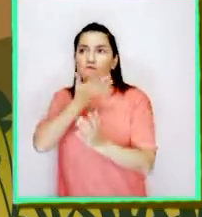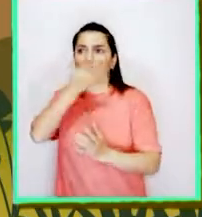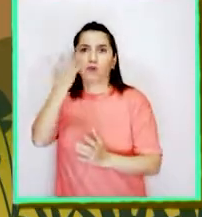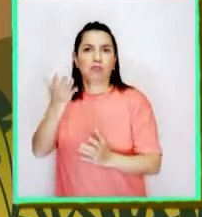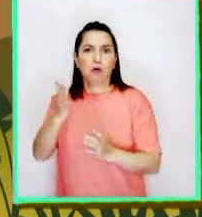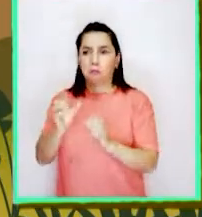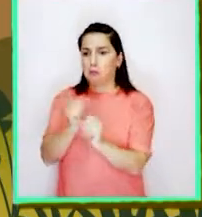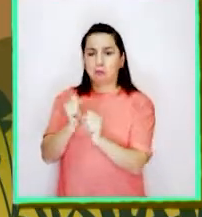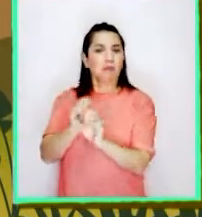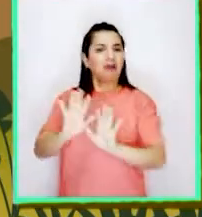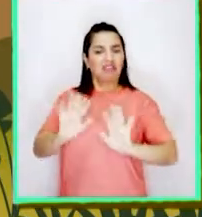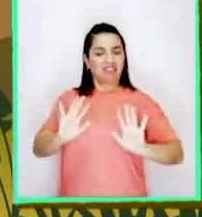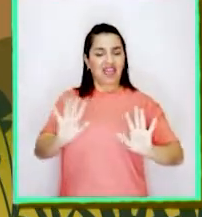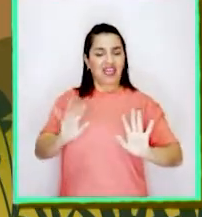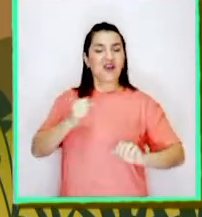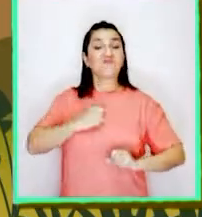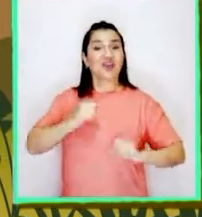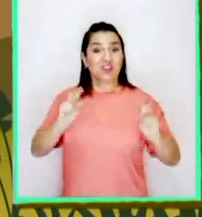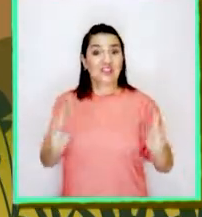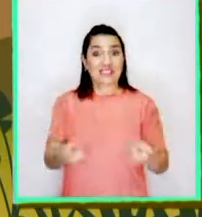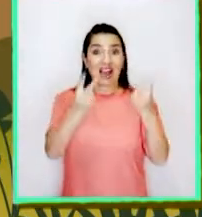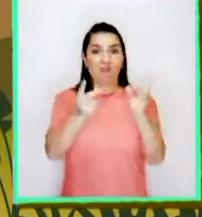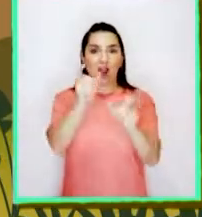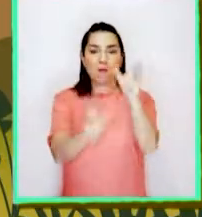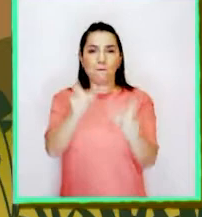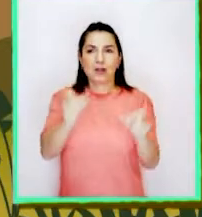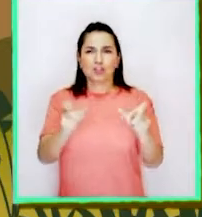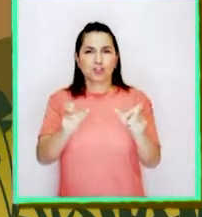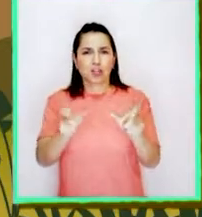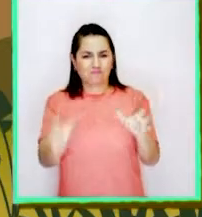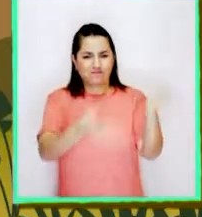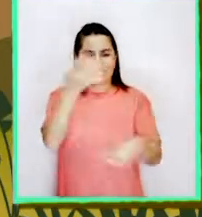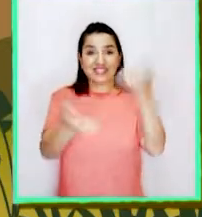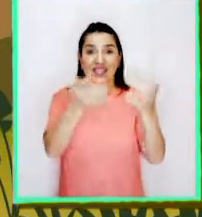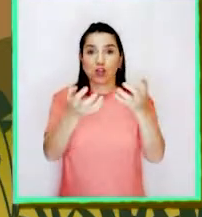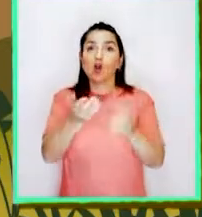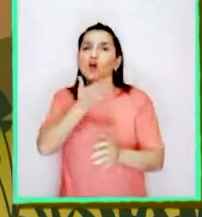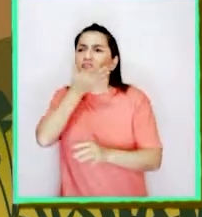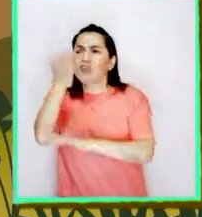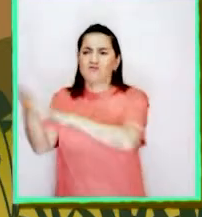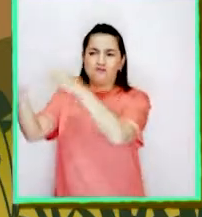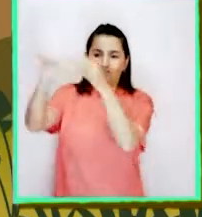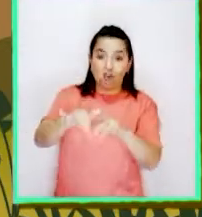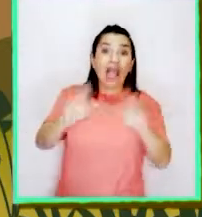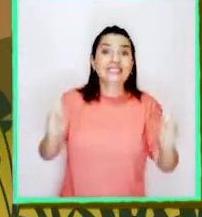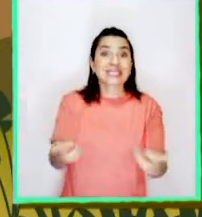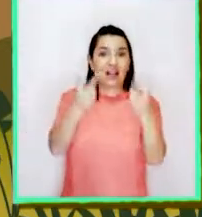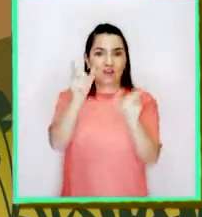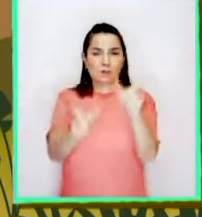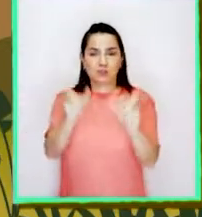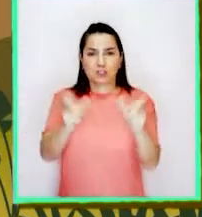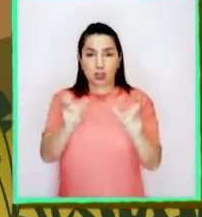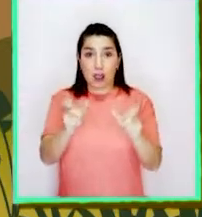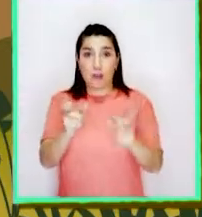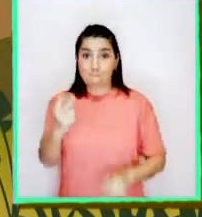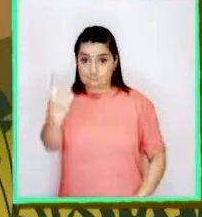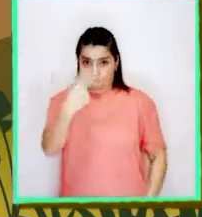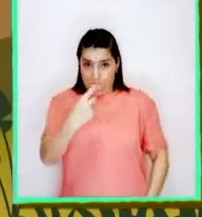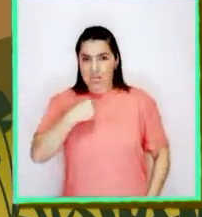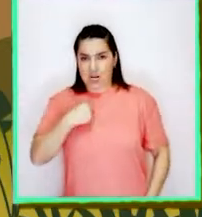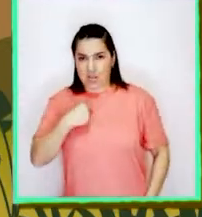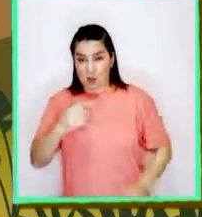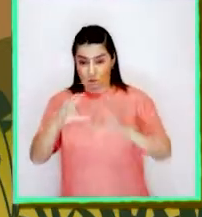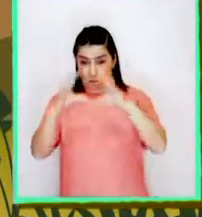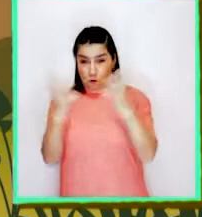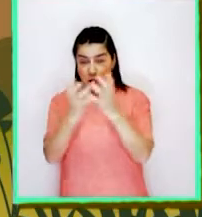Puedo salvar a las personas de incendios o incluso avalanchas. ¡Miren cómo tajo y